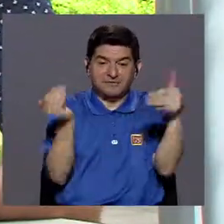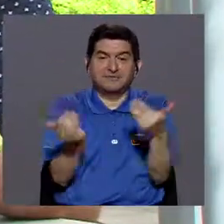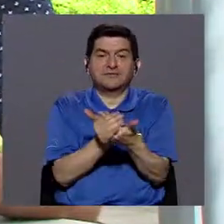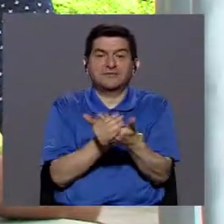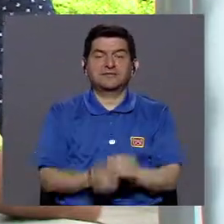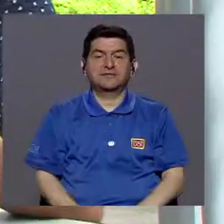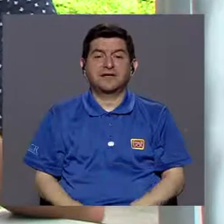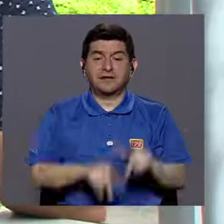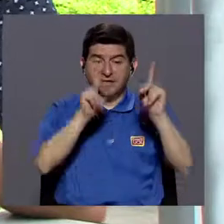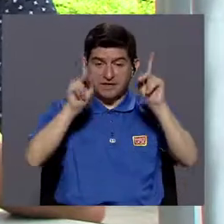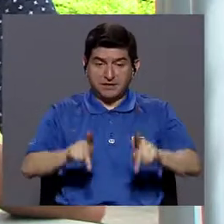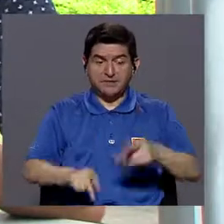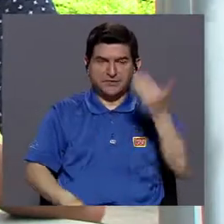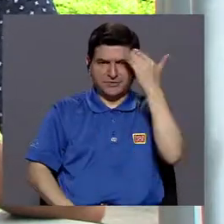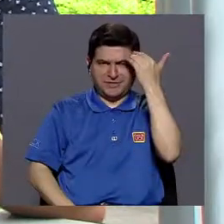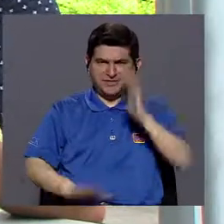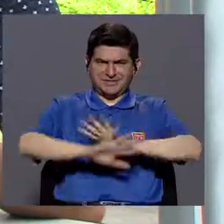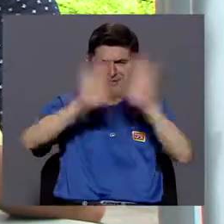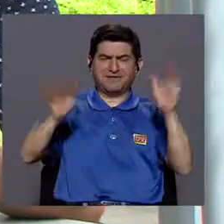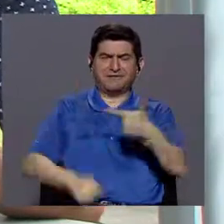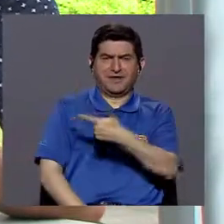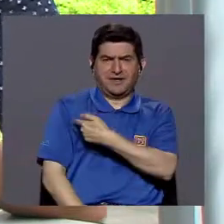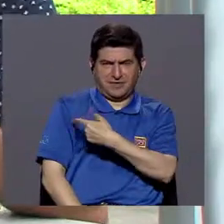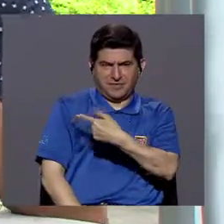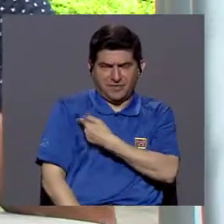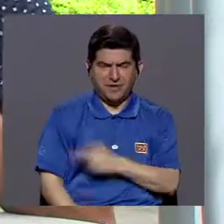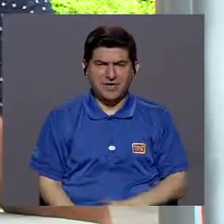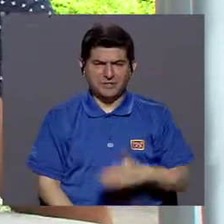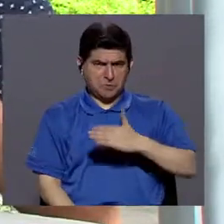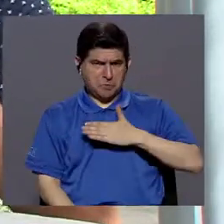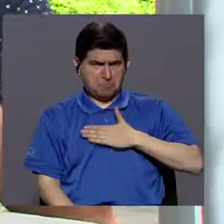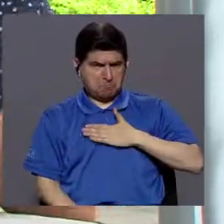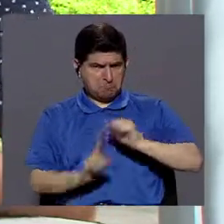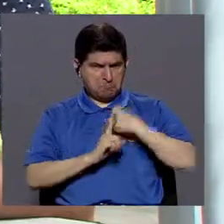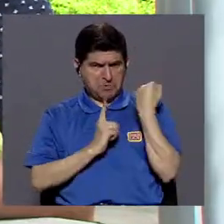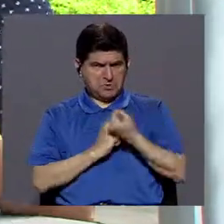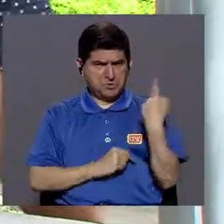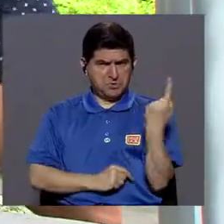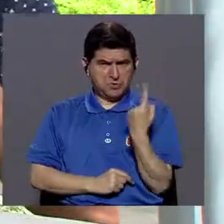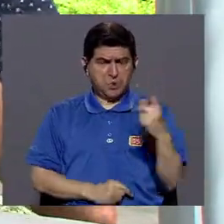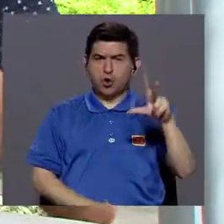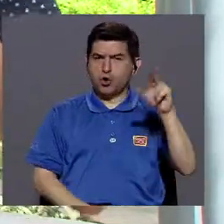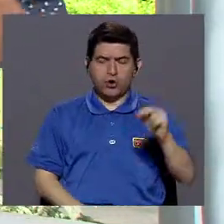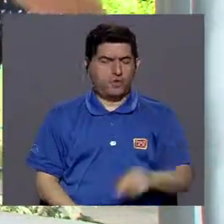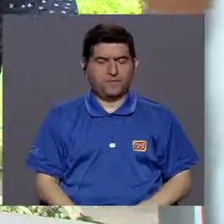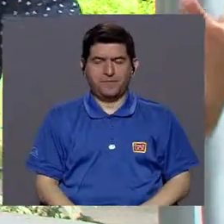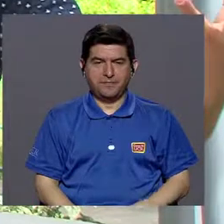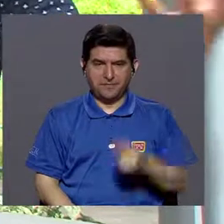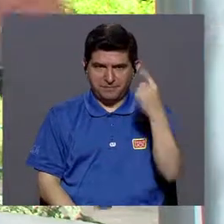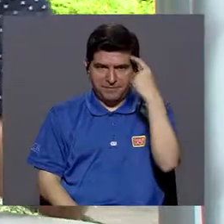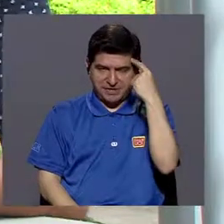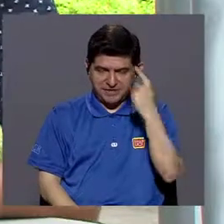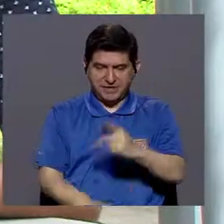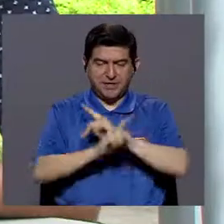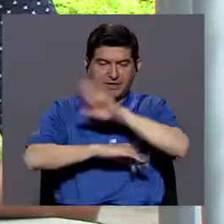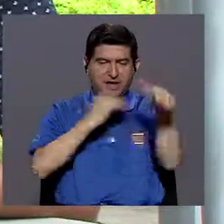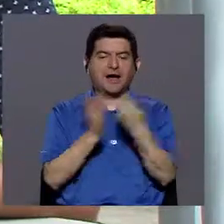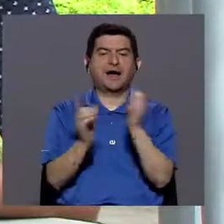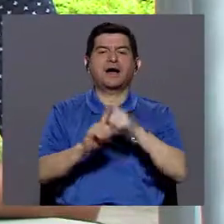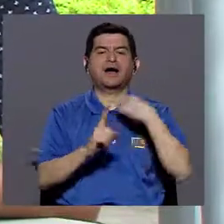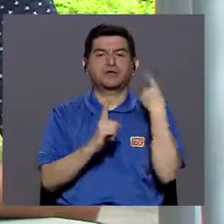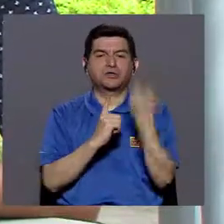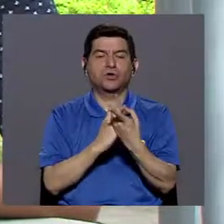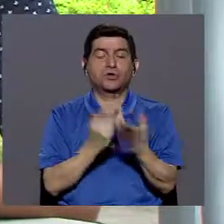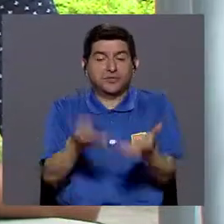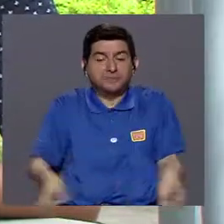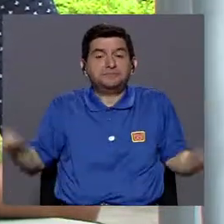¿verdad? Y eso es que la gente debe tener más claro, que la vacunación no es algo de mí solamente para mí, es de mí para proteger a toda la sociedad, eso